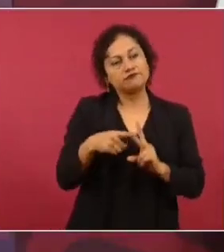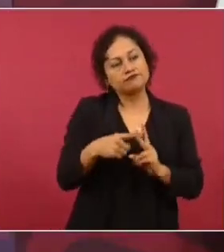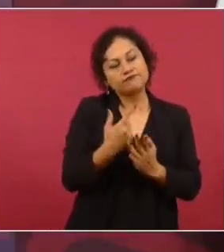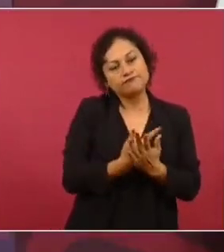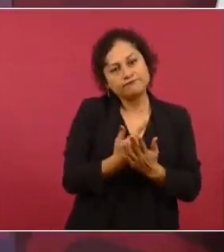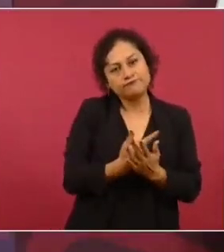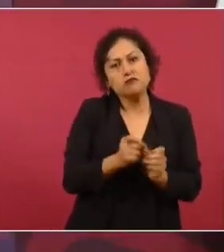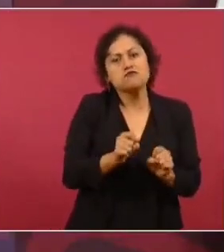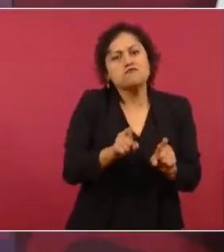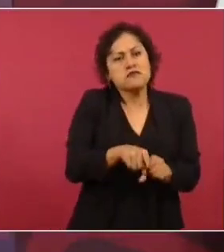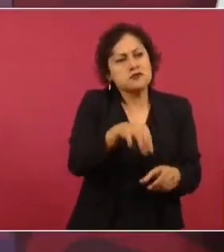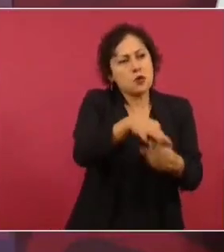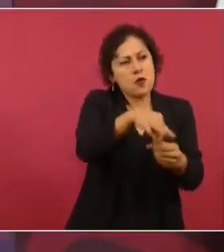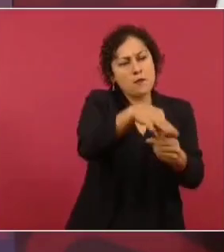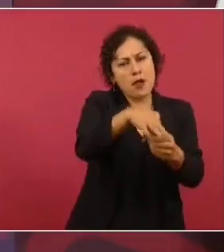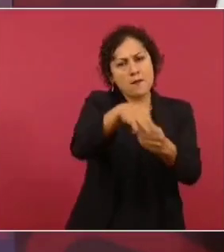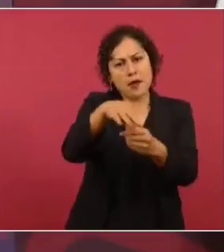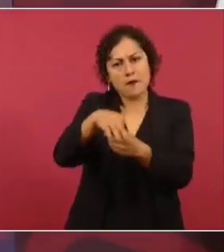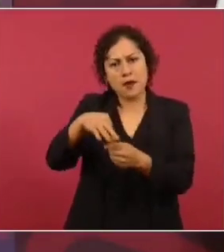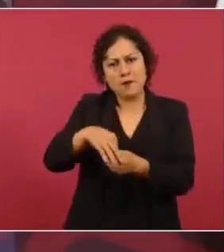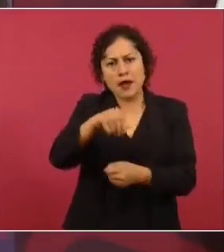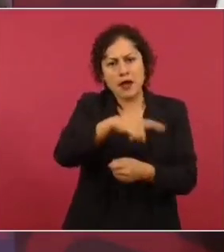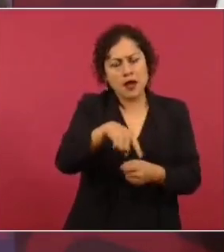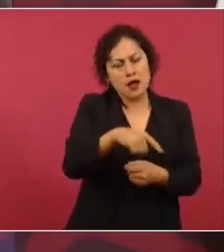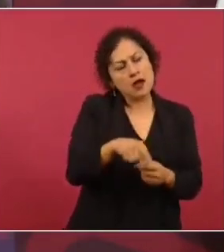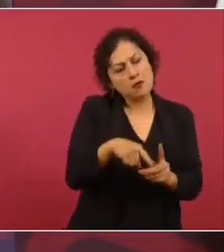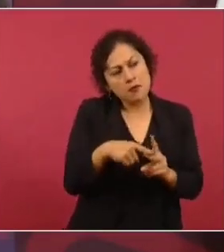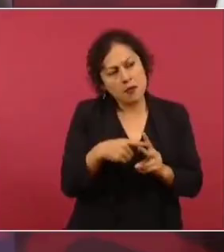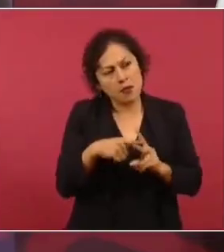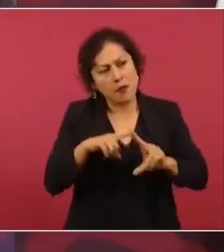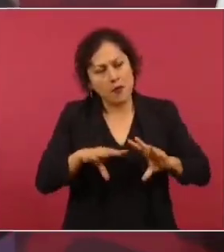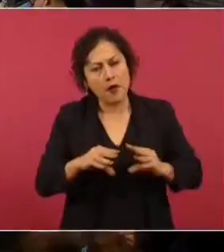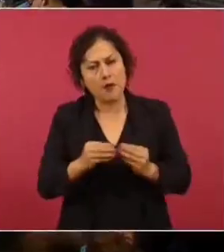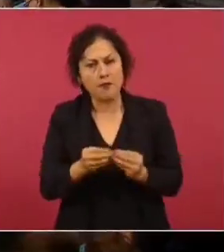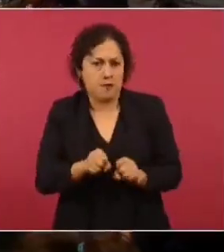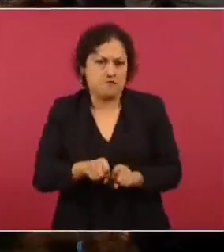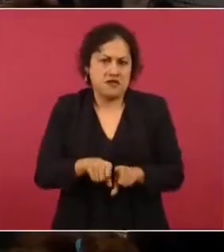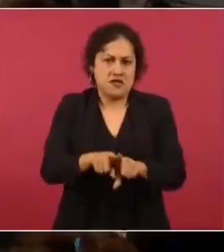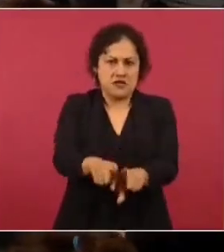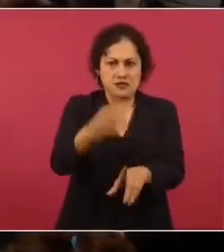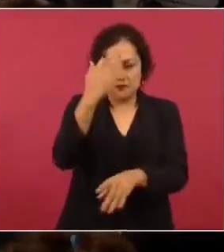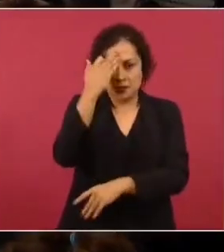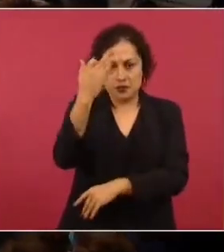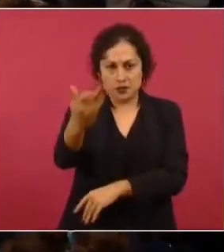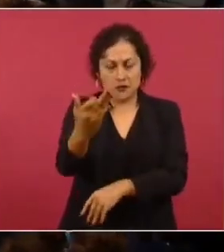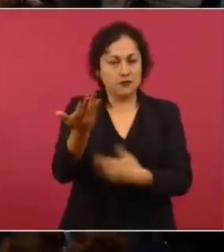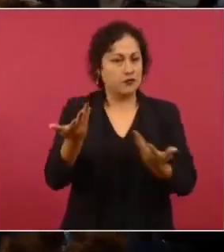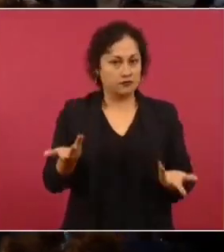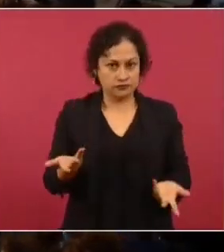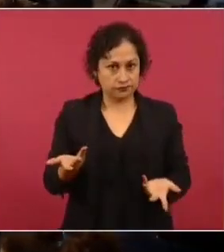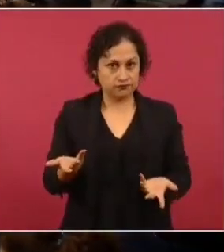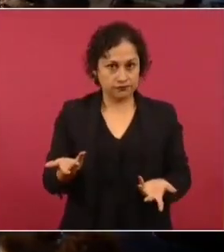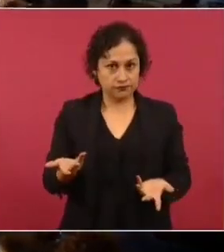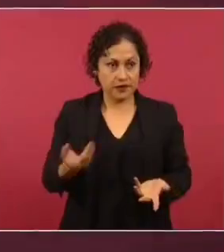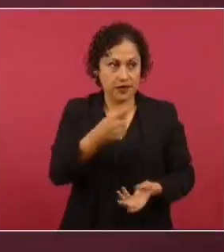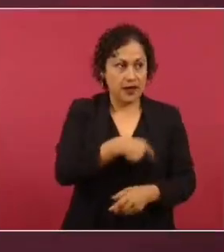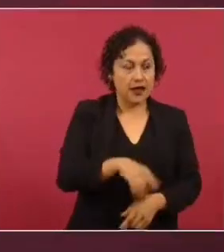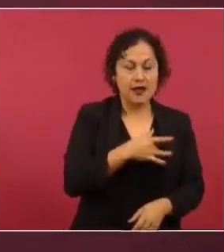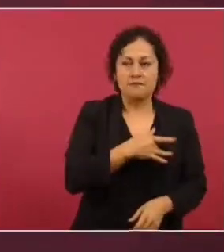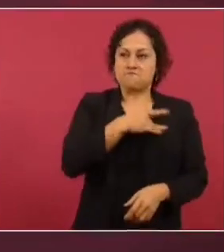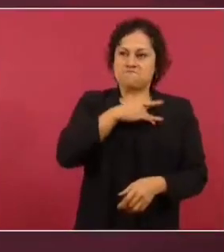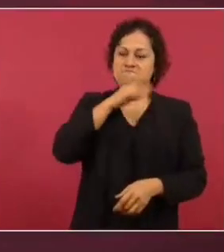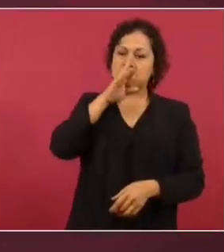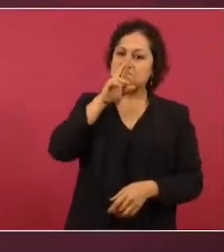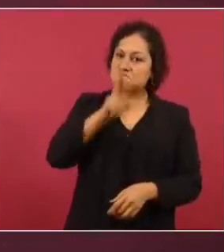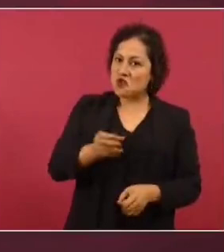captura de las actas del programa de resultados preliminares. Esto es, pues habrá mayor certeza jurídica